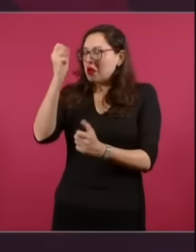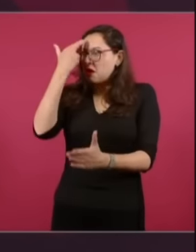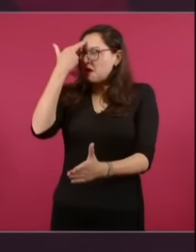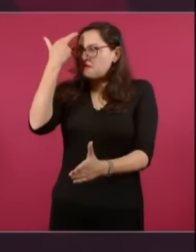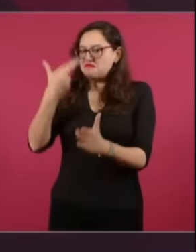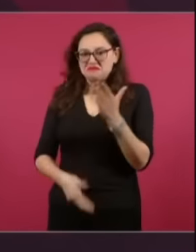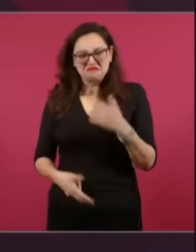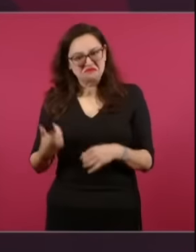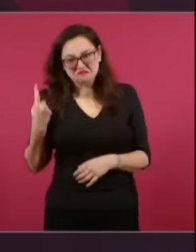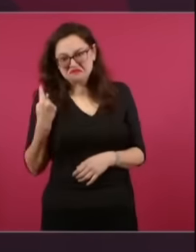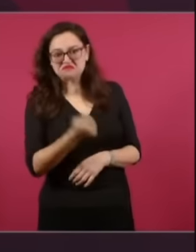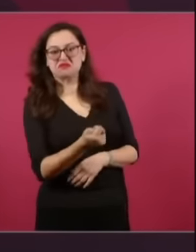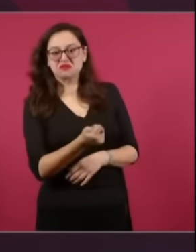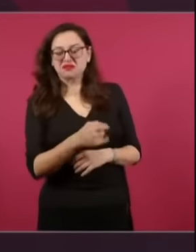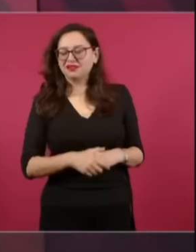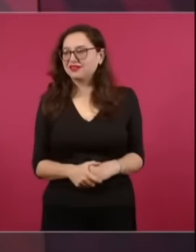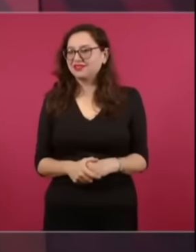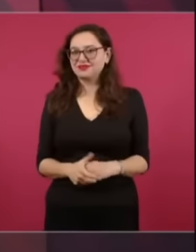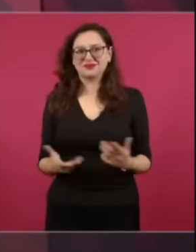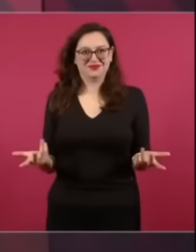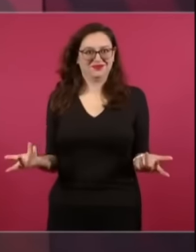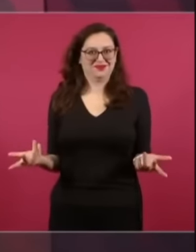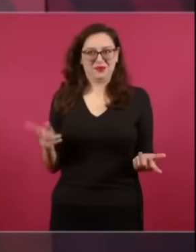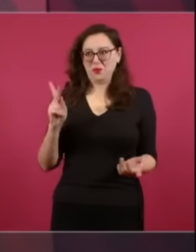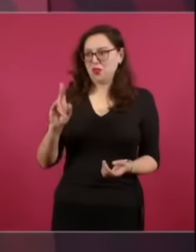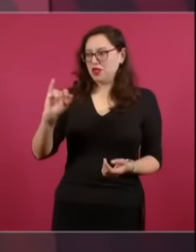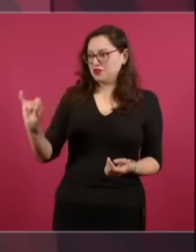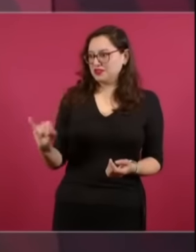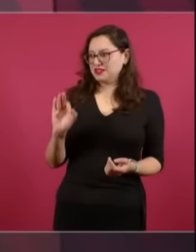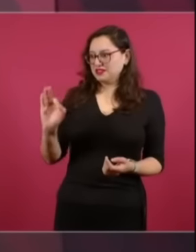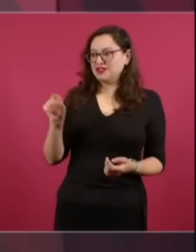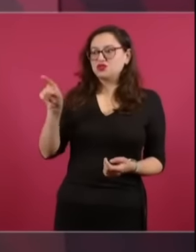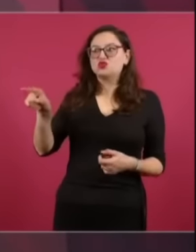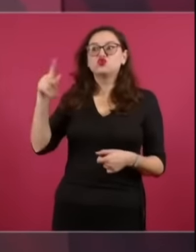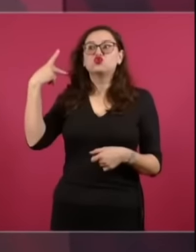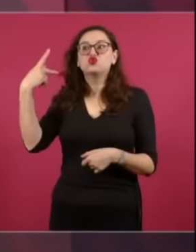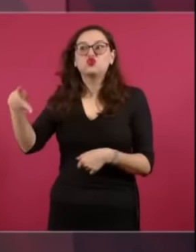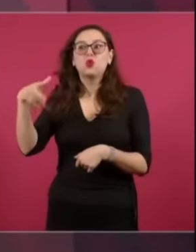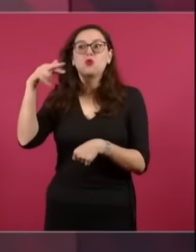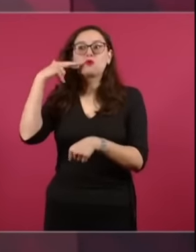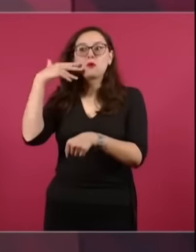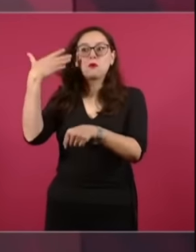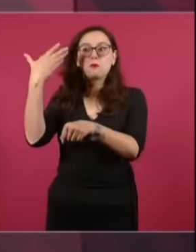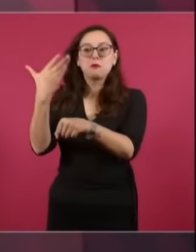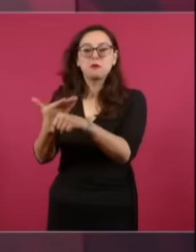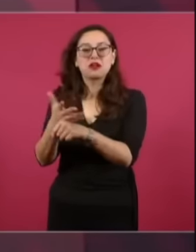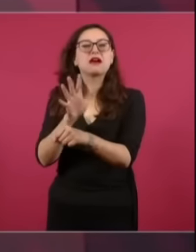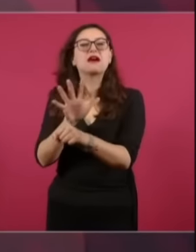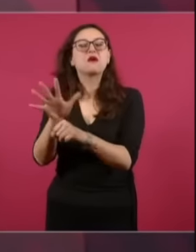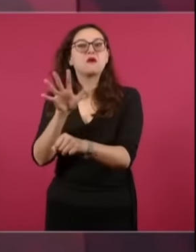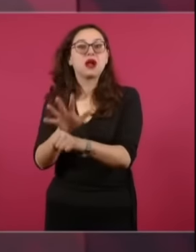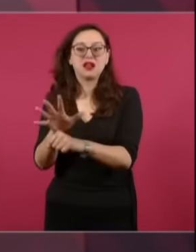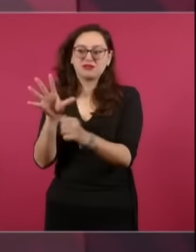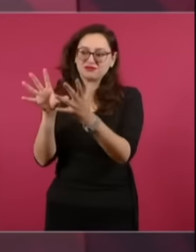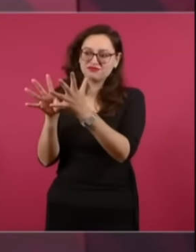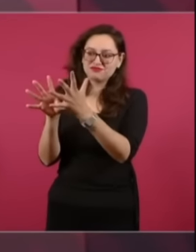que tiene como encargo cuidar el apego estricto a la